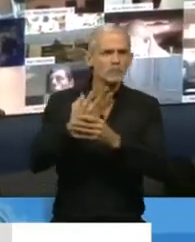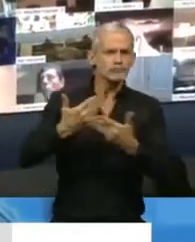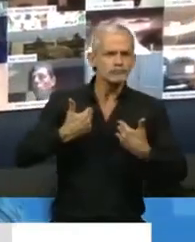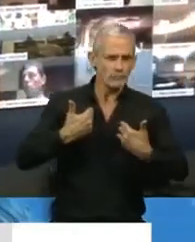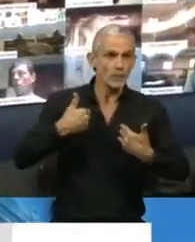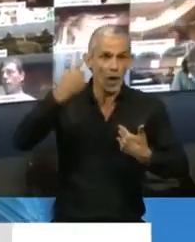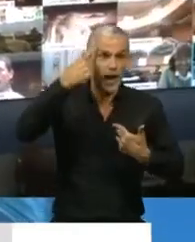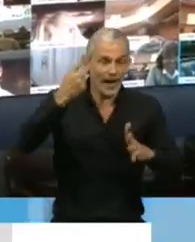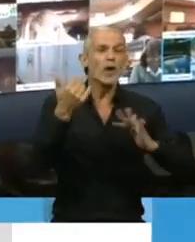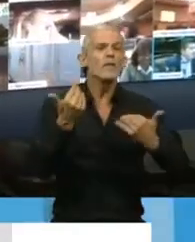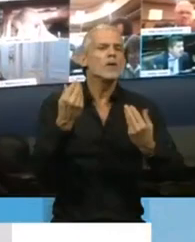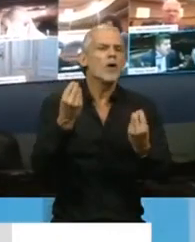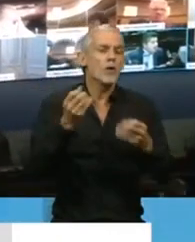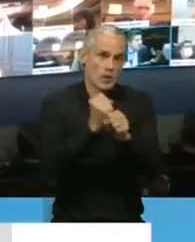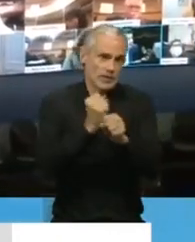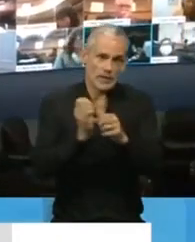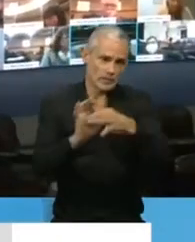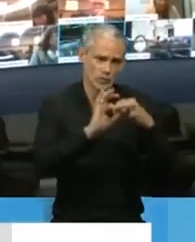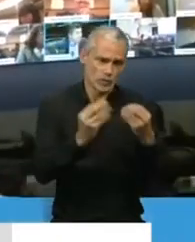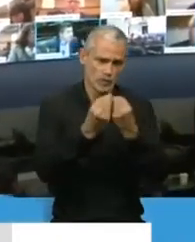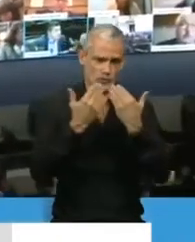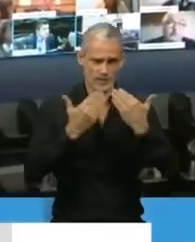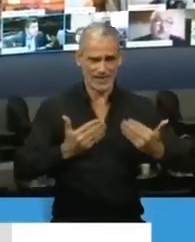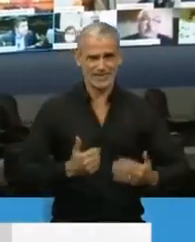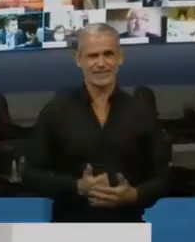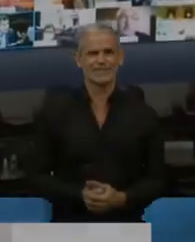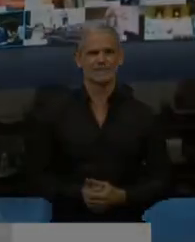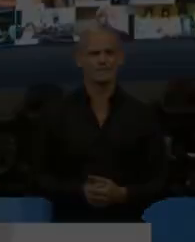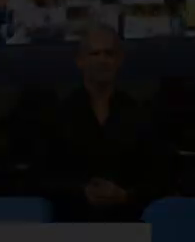creo que lo podemos hacer si trabajamos todos unidos. Muchas gracias, Presidente. Gracias, Diputado.